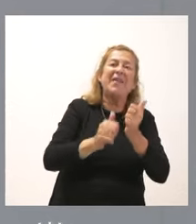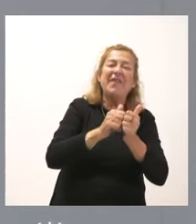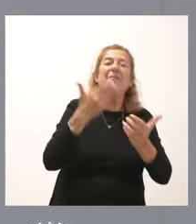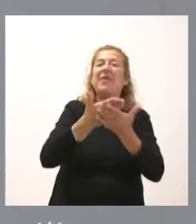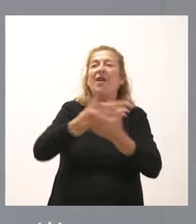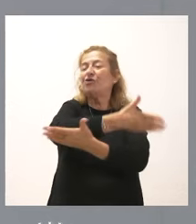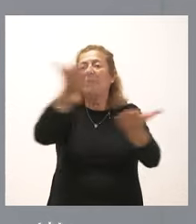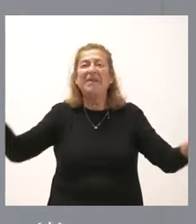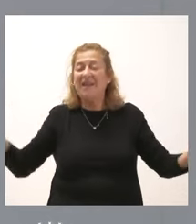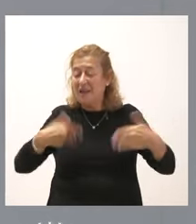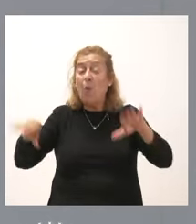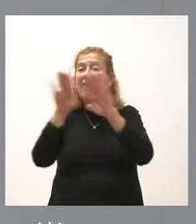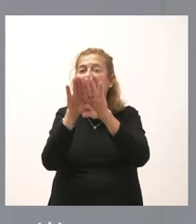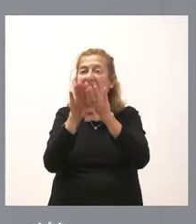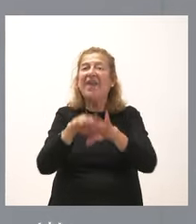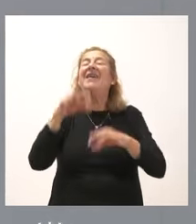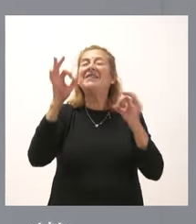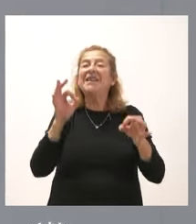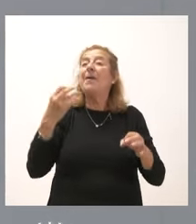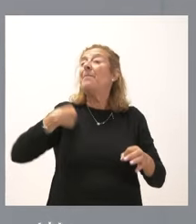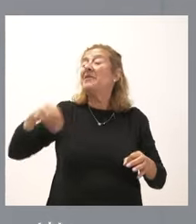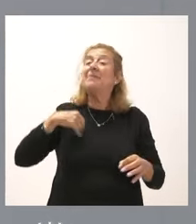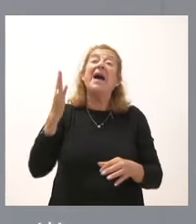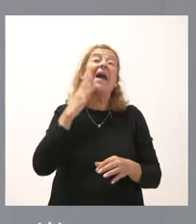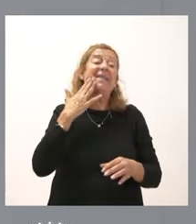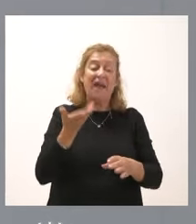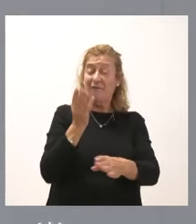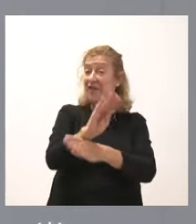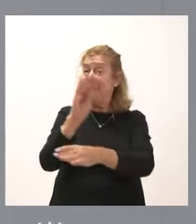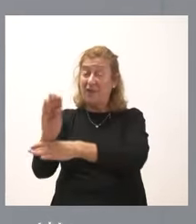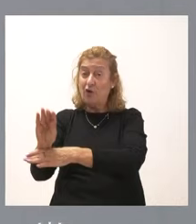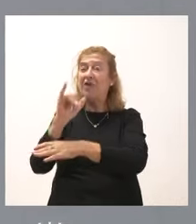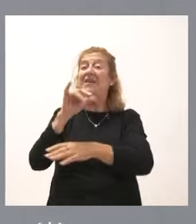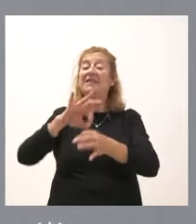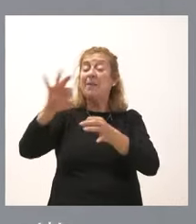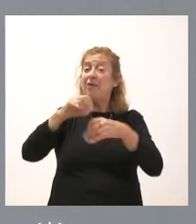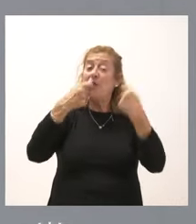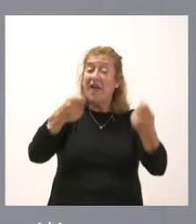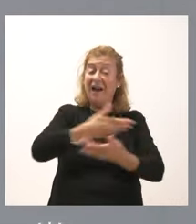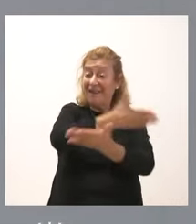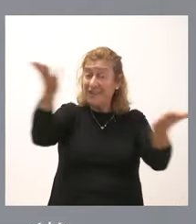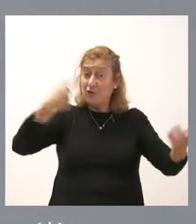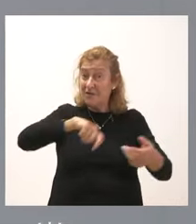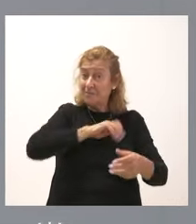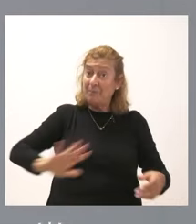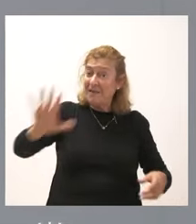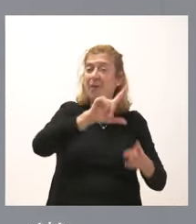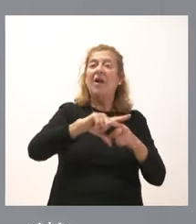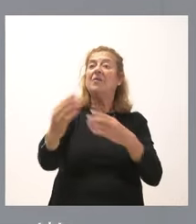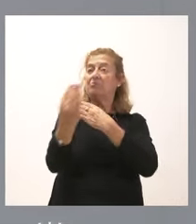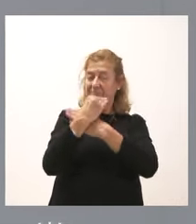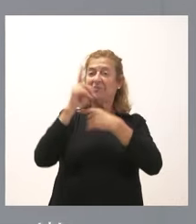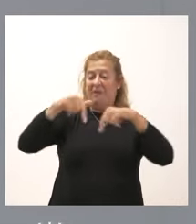piden los demás. Igualdad pasa porque la misma garantía de financiación y de servicios que se otorgan en el resto del territorio se otorguen aquí.